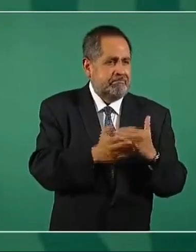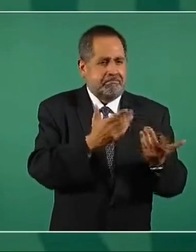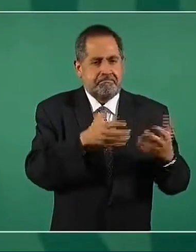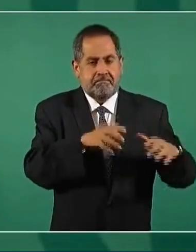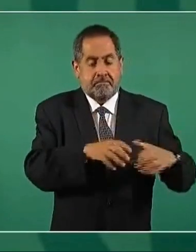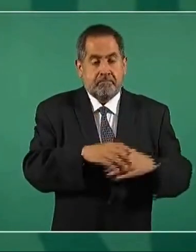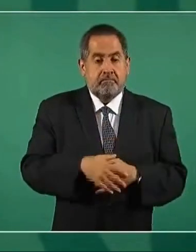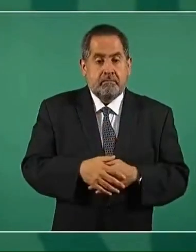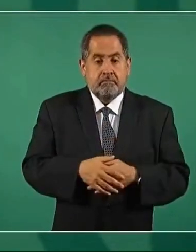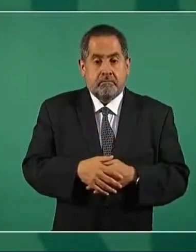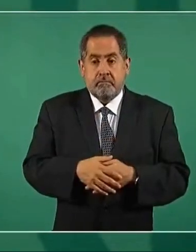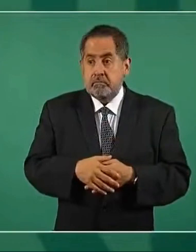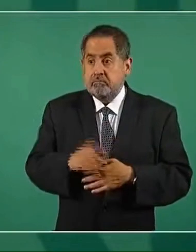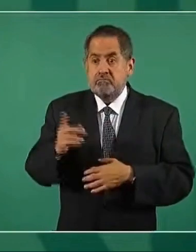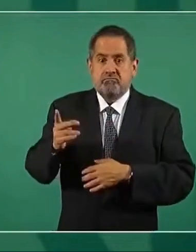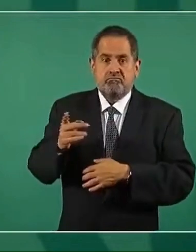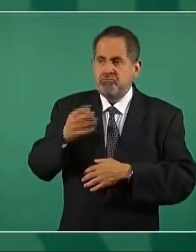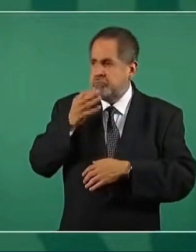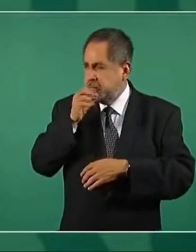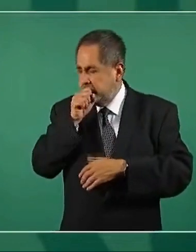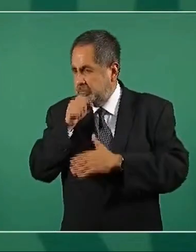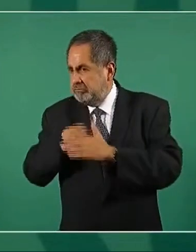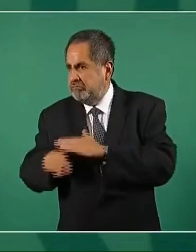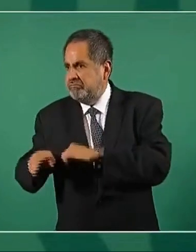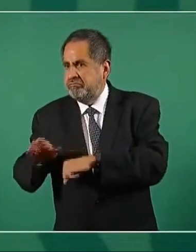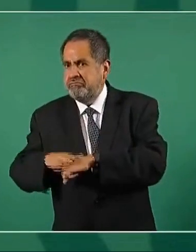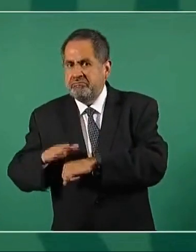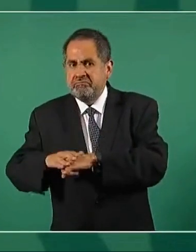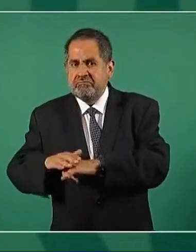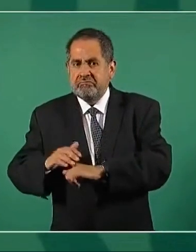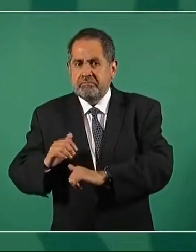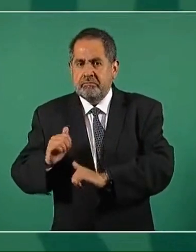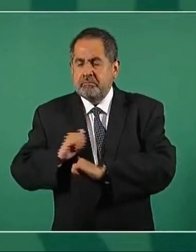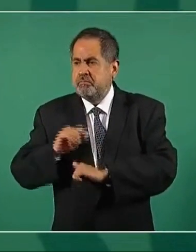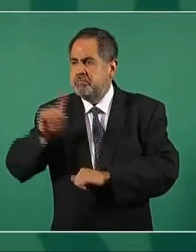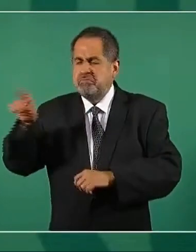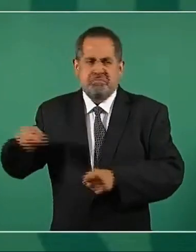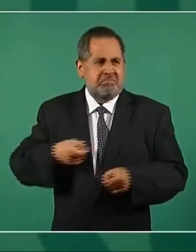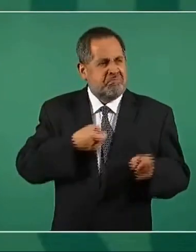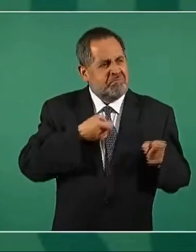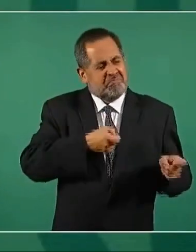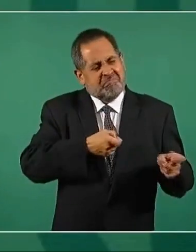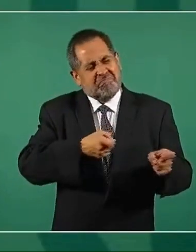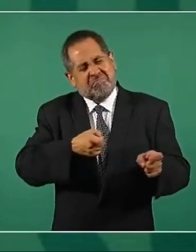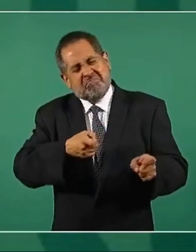llegue a un comando y los asesina a todos.